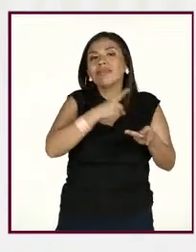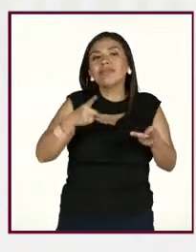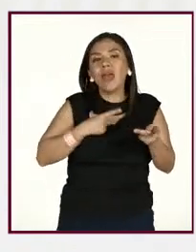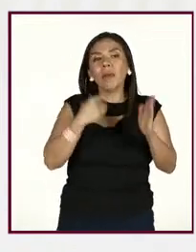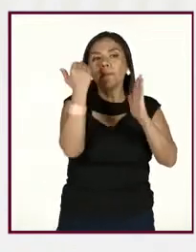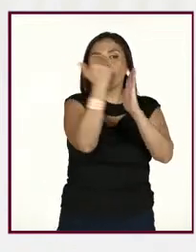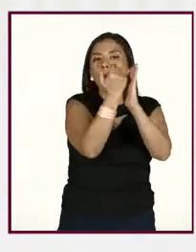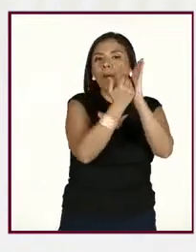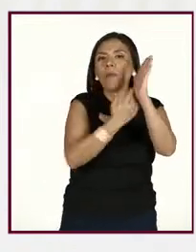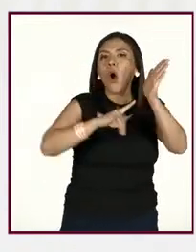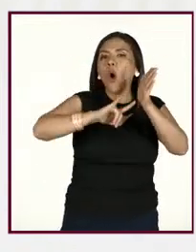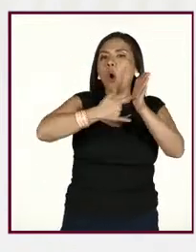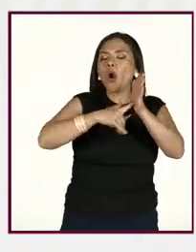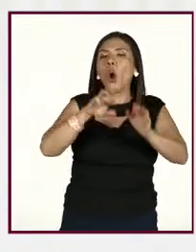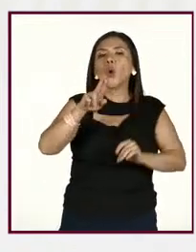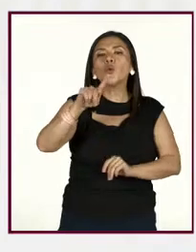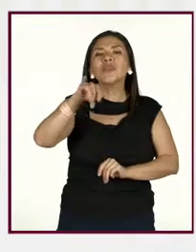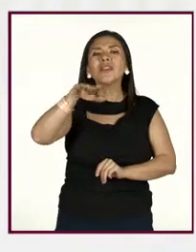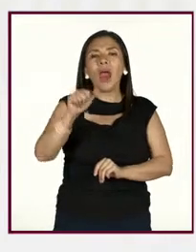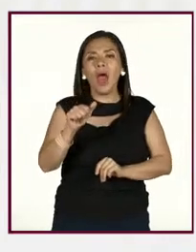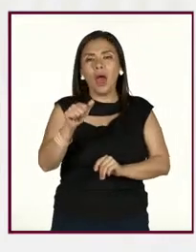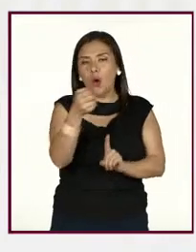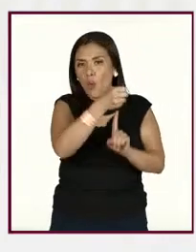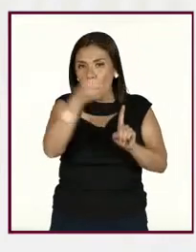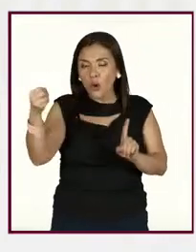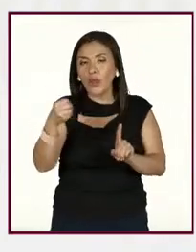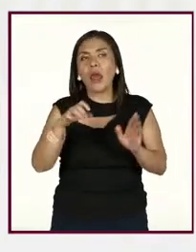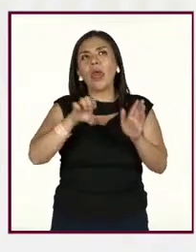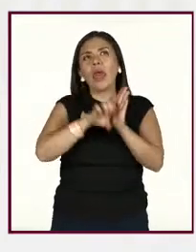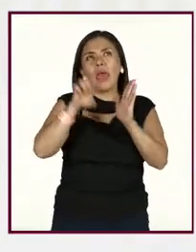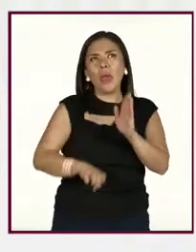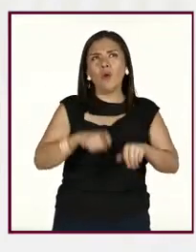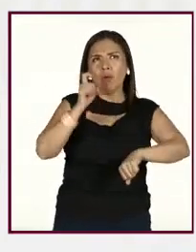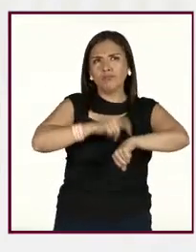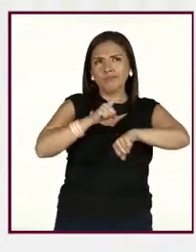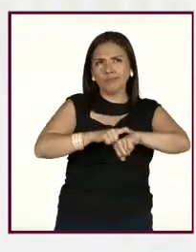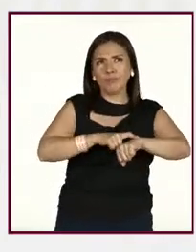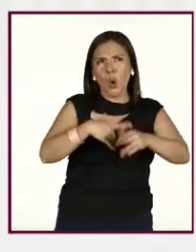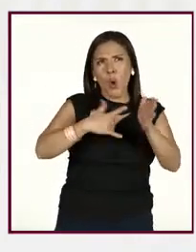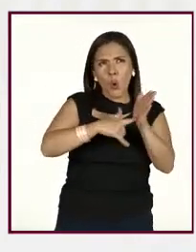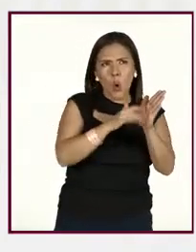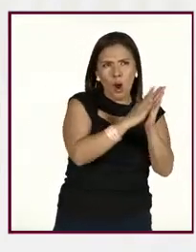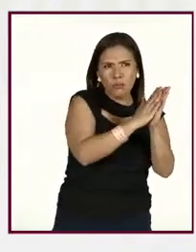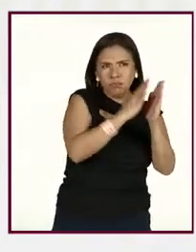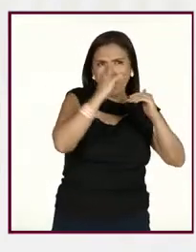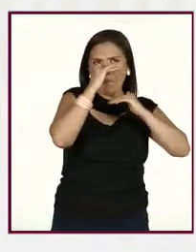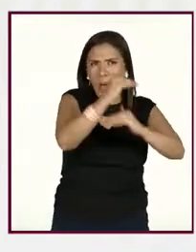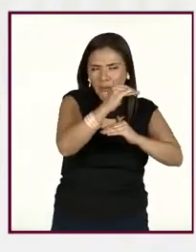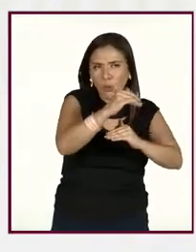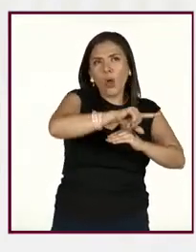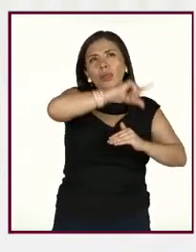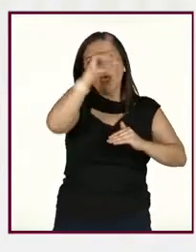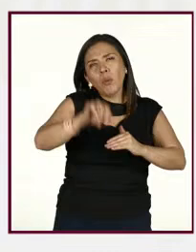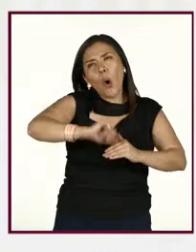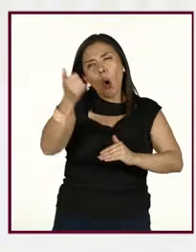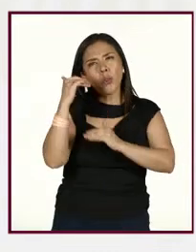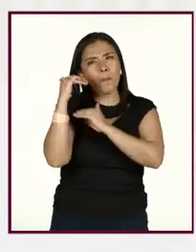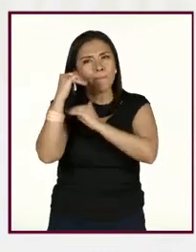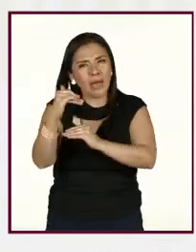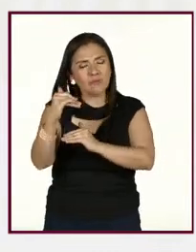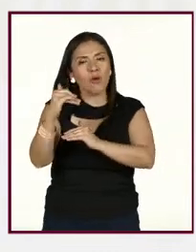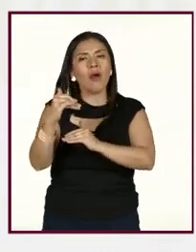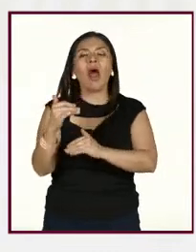Es de tal hora a tal hora voy a hacer esto, de tal hora a tal hora esto y a veces quitar algunos distractores como